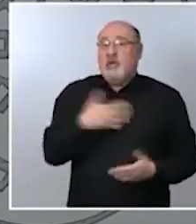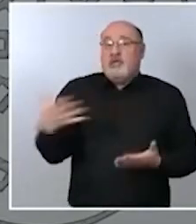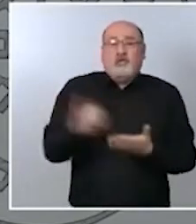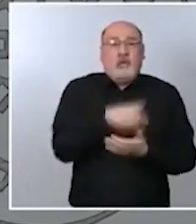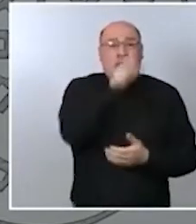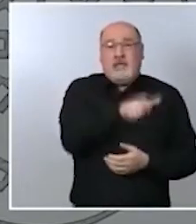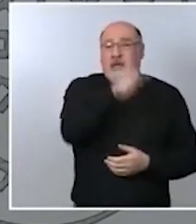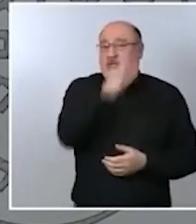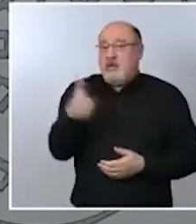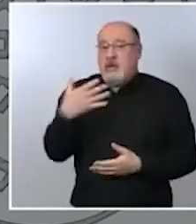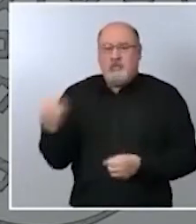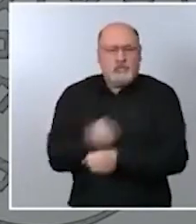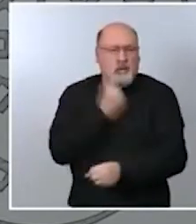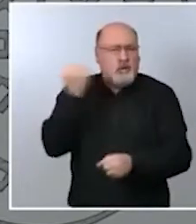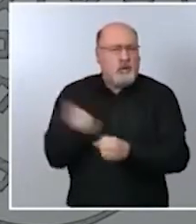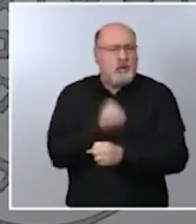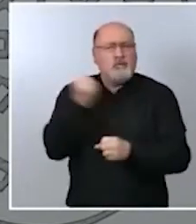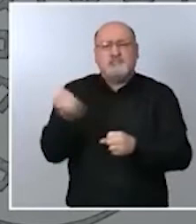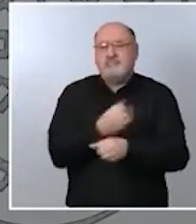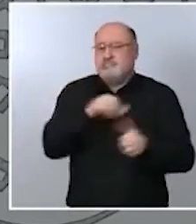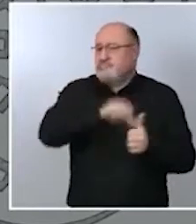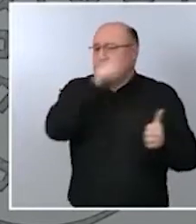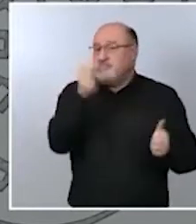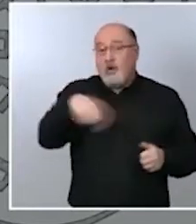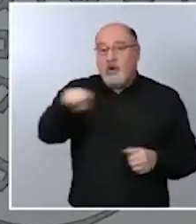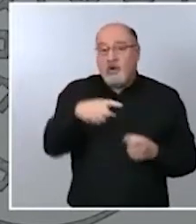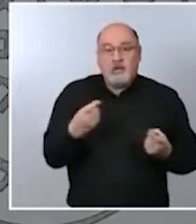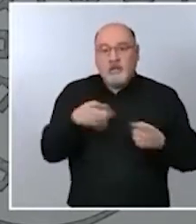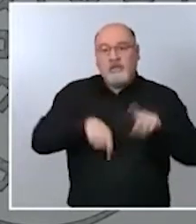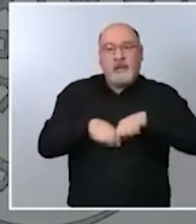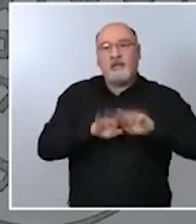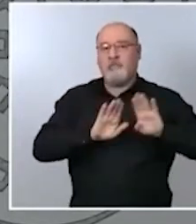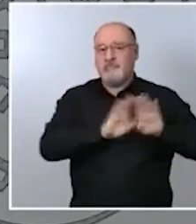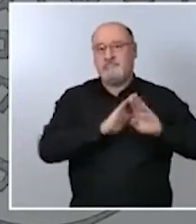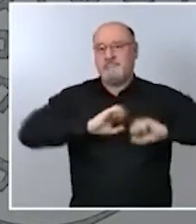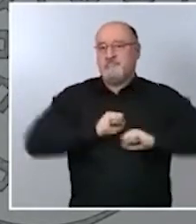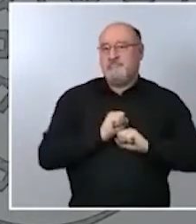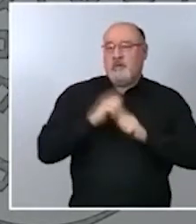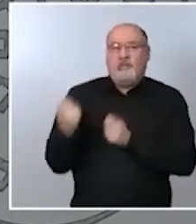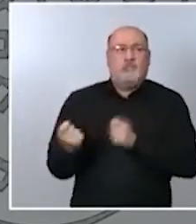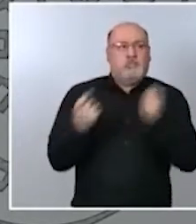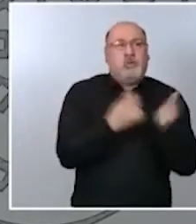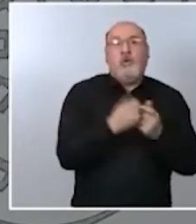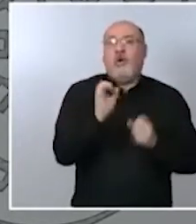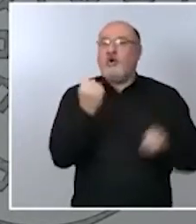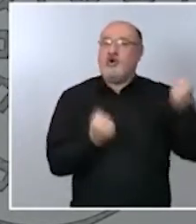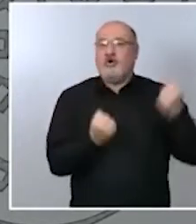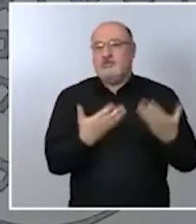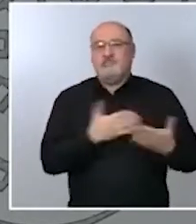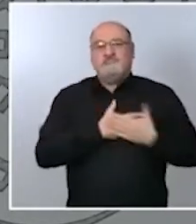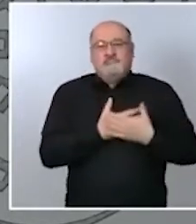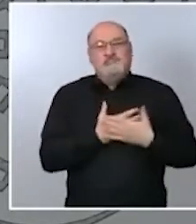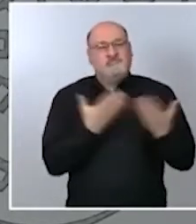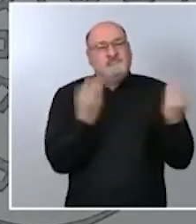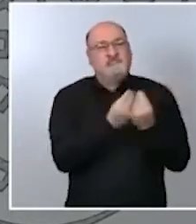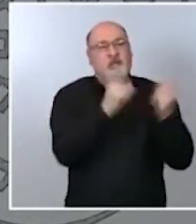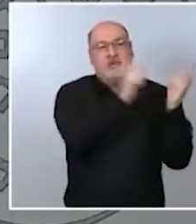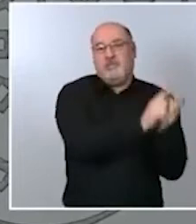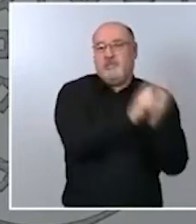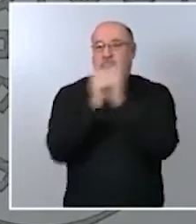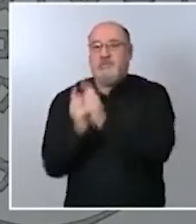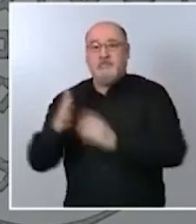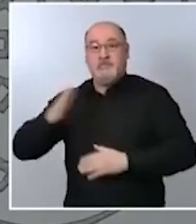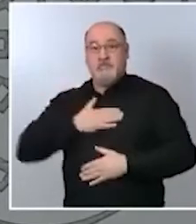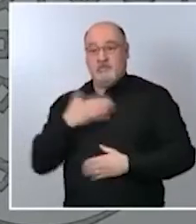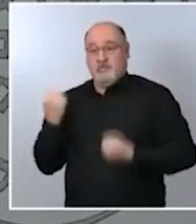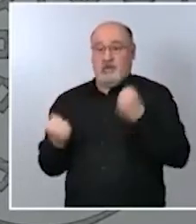trabajando para que otros no tengan que desplazarse y puedan utilizar un vehículo por ejemplo que tenga mejores condiciones a la hora